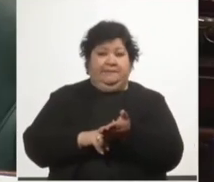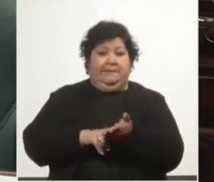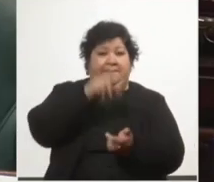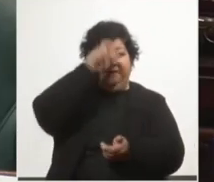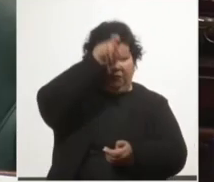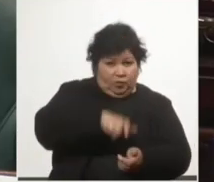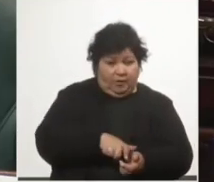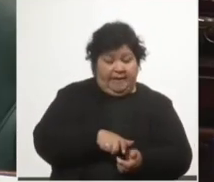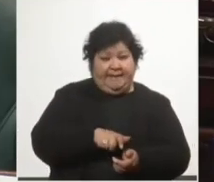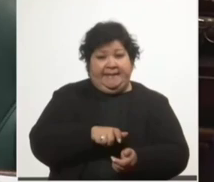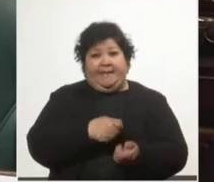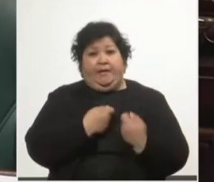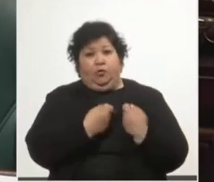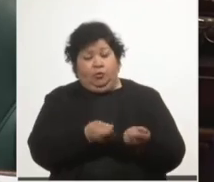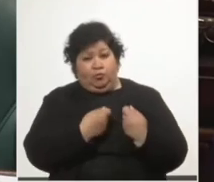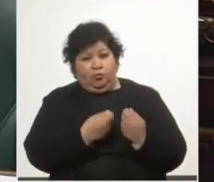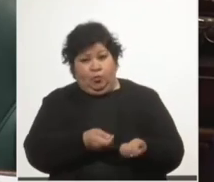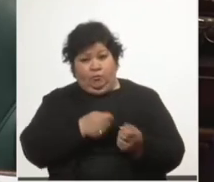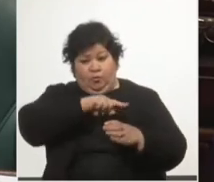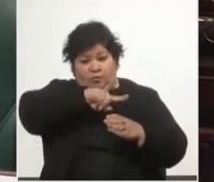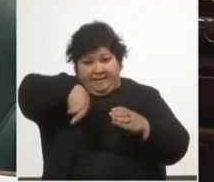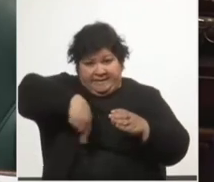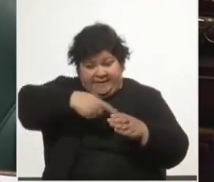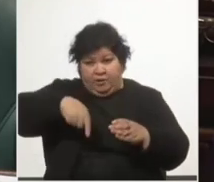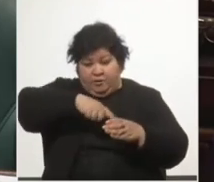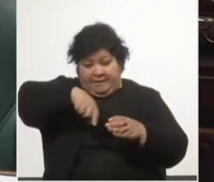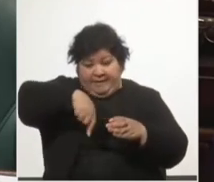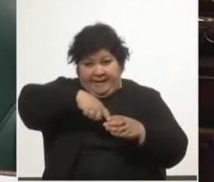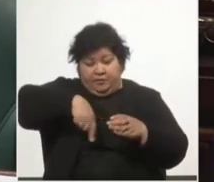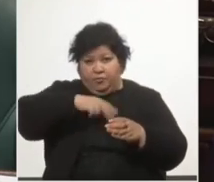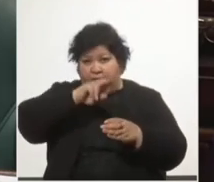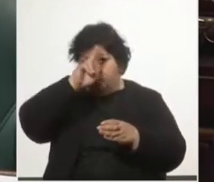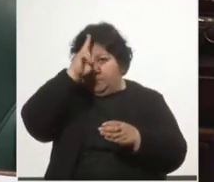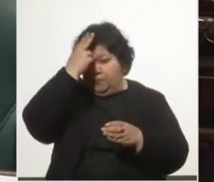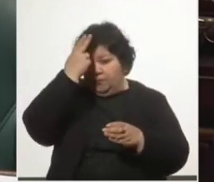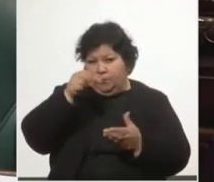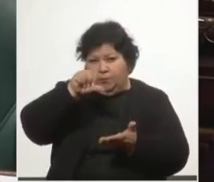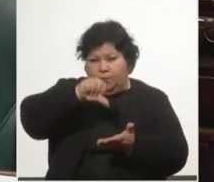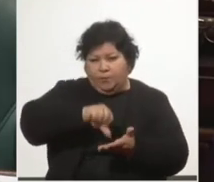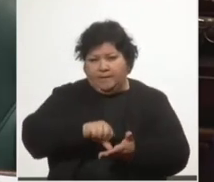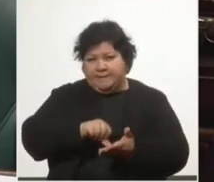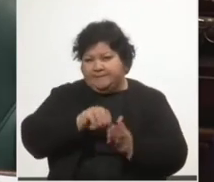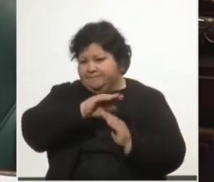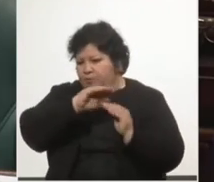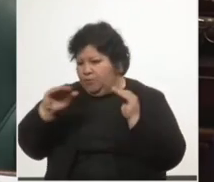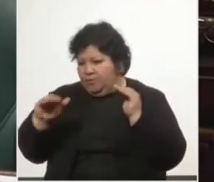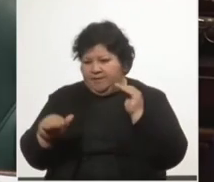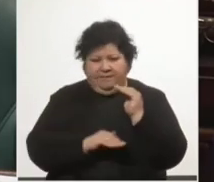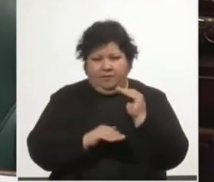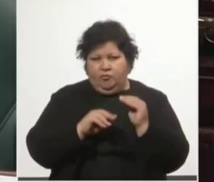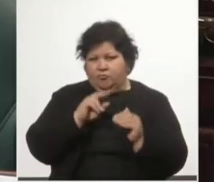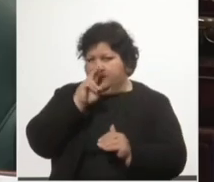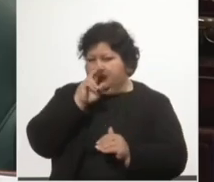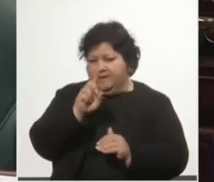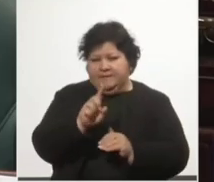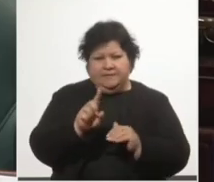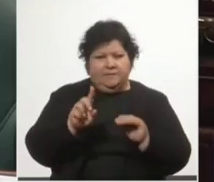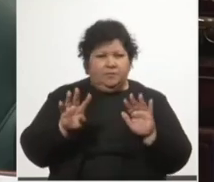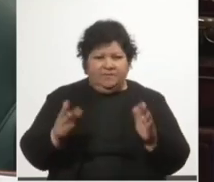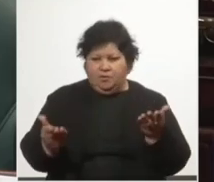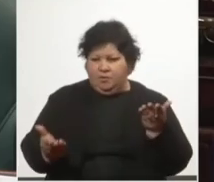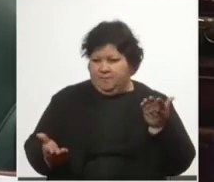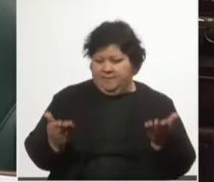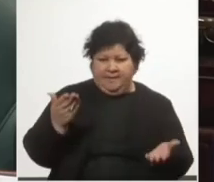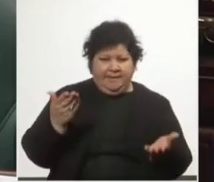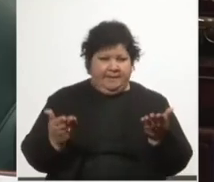consumo interno siguen por debajo de los niveles de 2019. IRPF del trabajo, menos